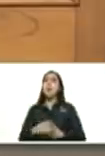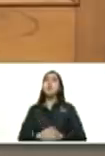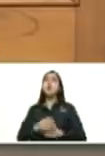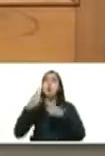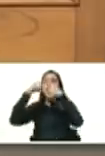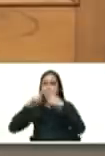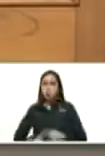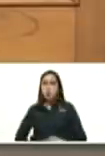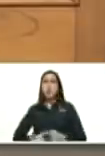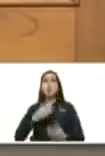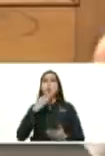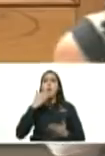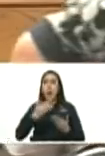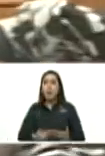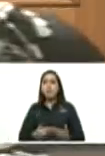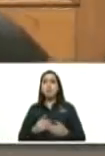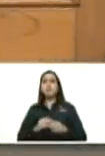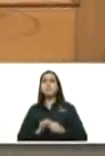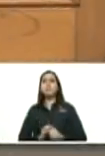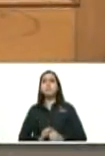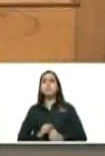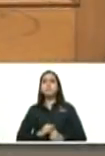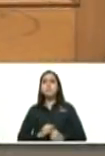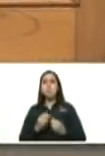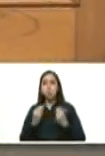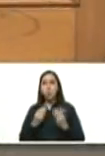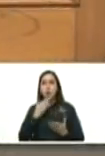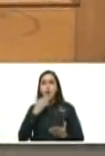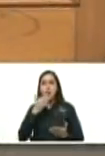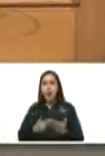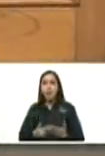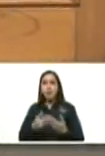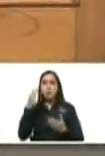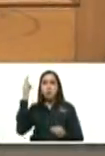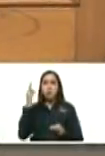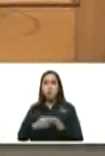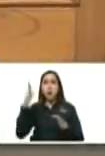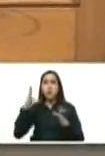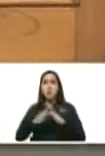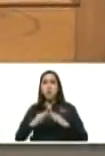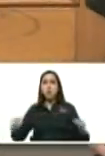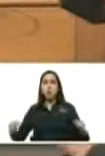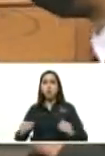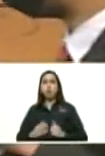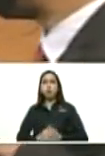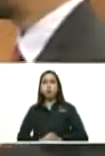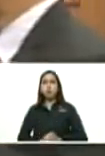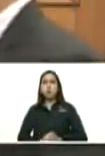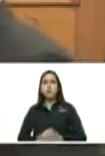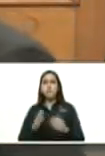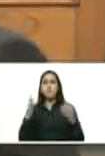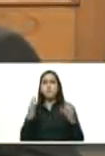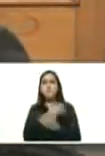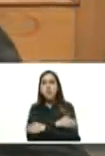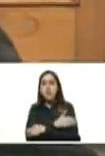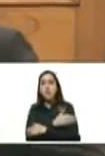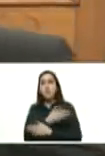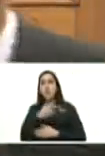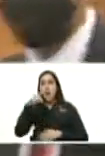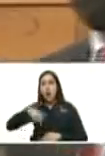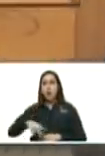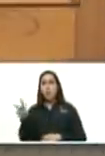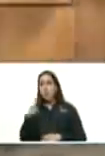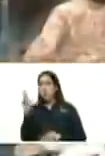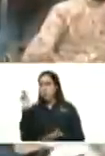muchas gracias muchas gracias suerte para todos felicidad en su estancia en Venezuela